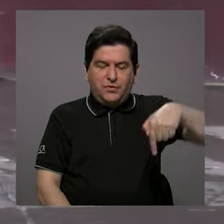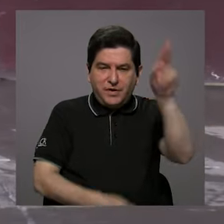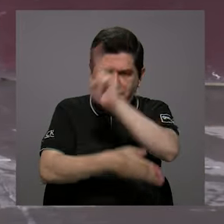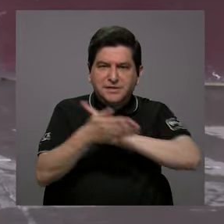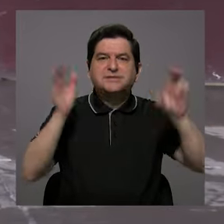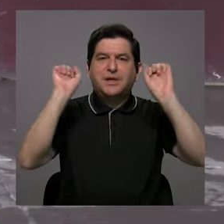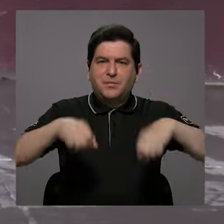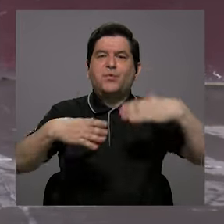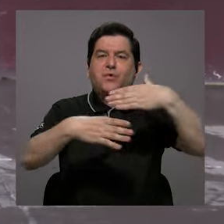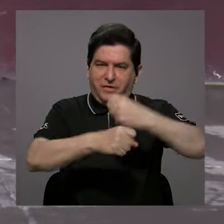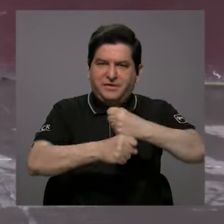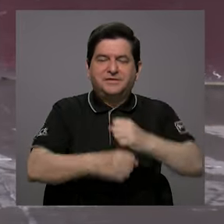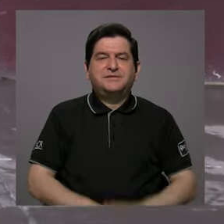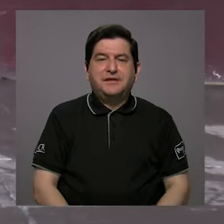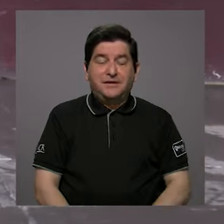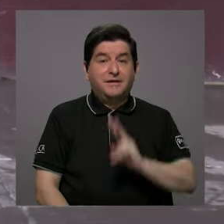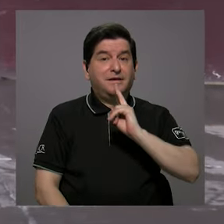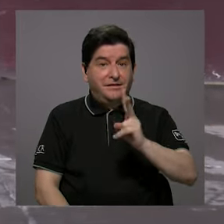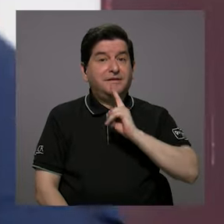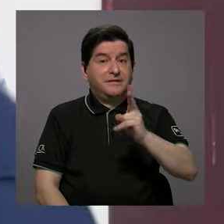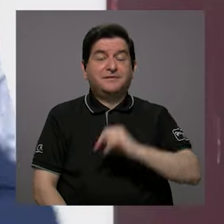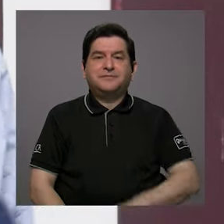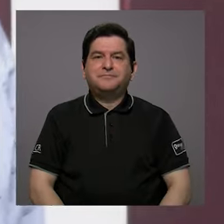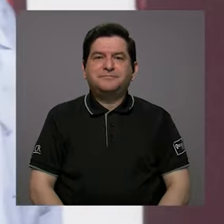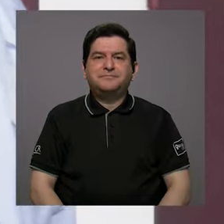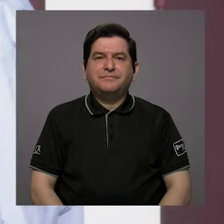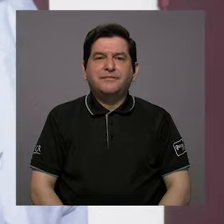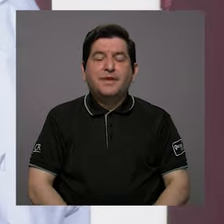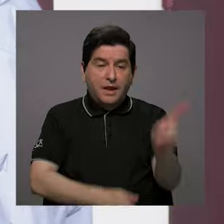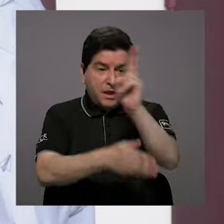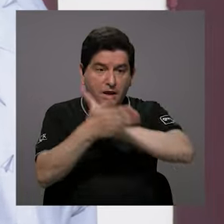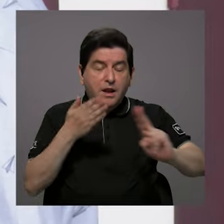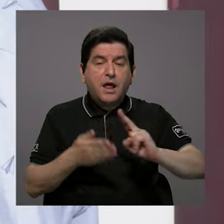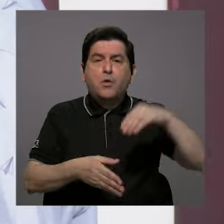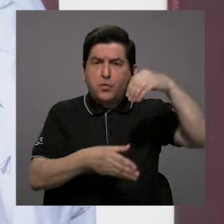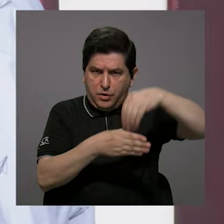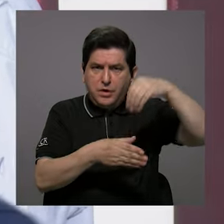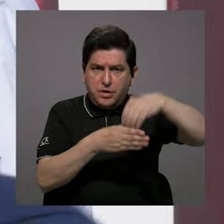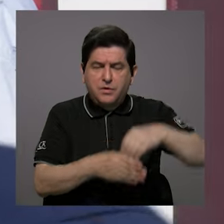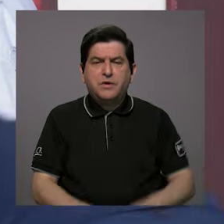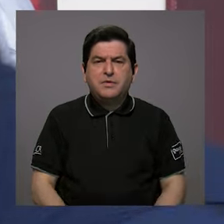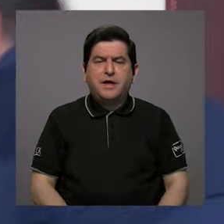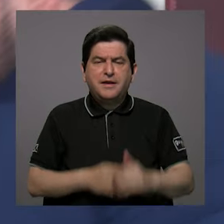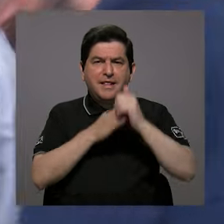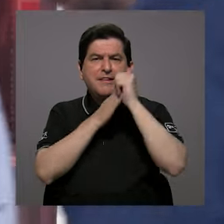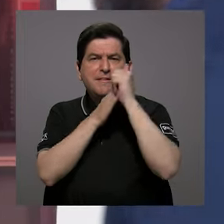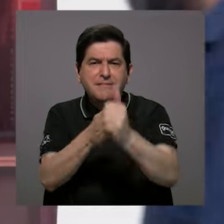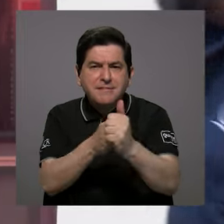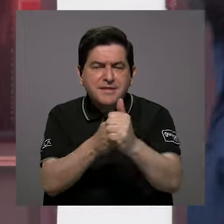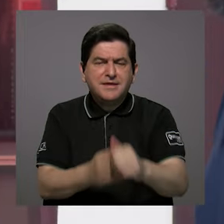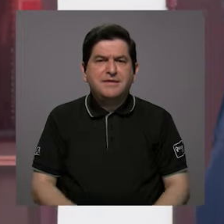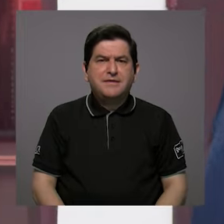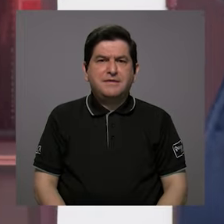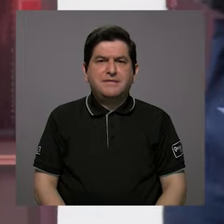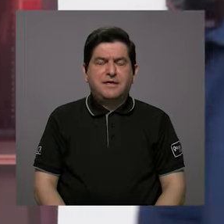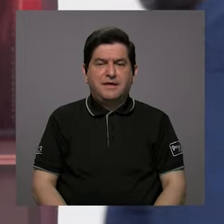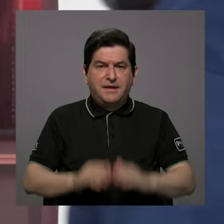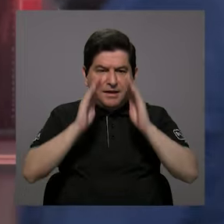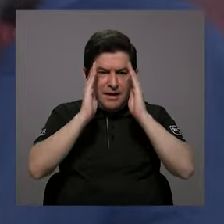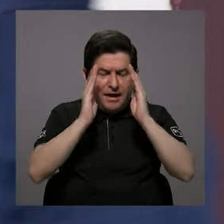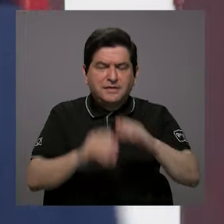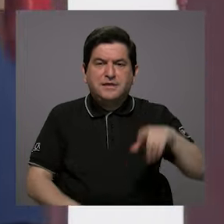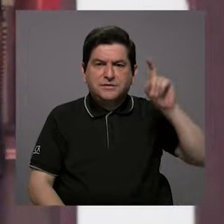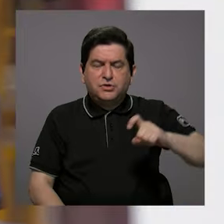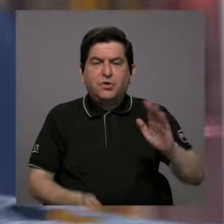esta. Esa es una realidad. La universidad ha contribuido no solamente en ser pionero, en traer a colación la